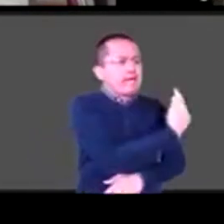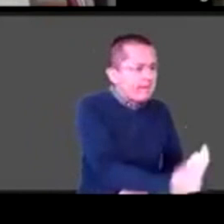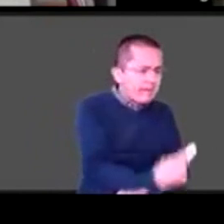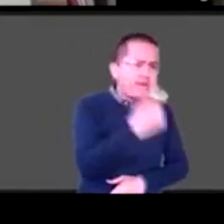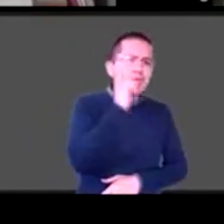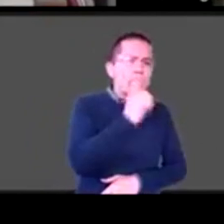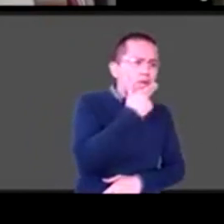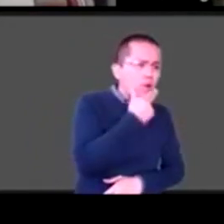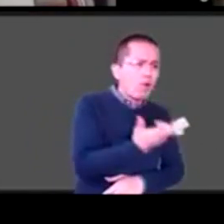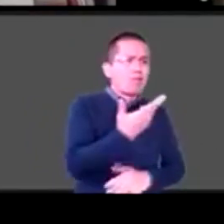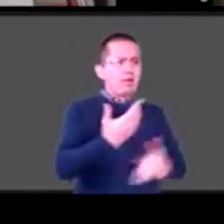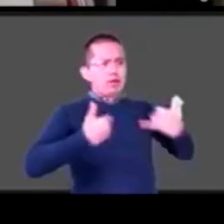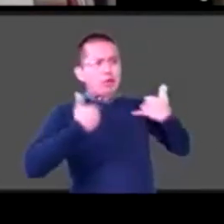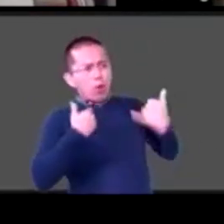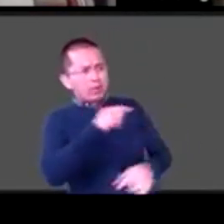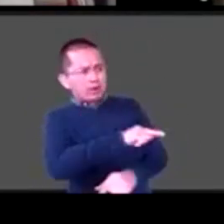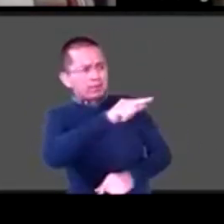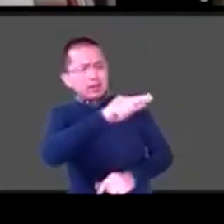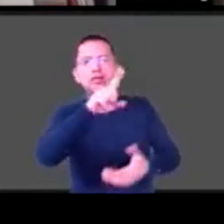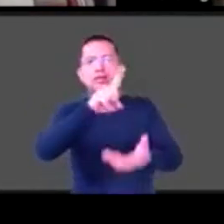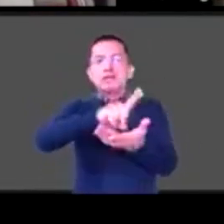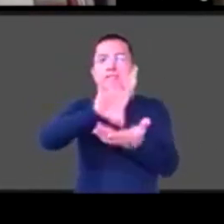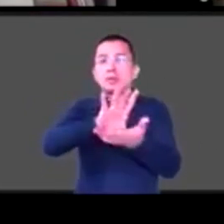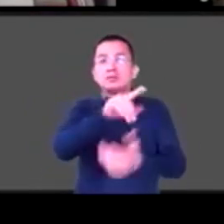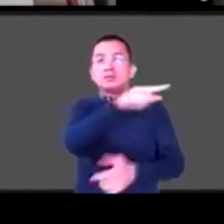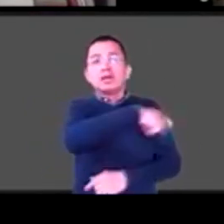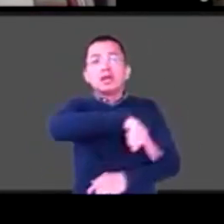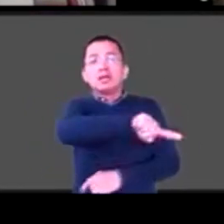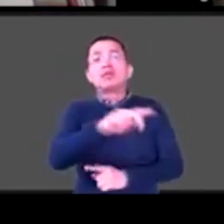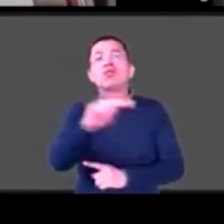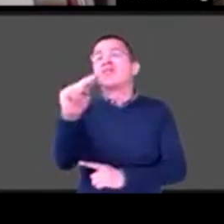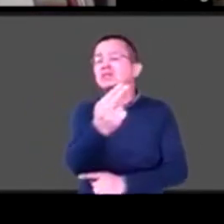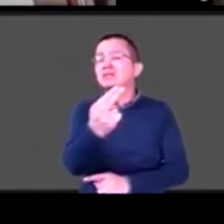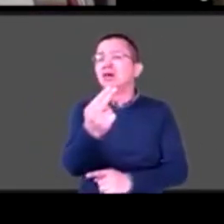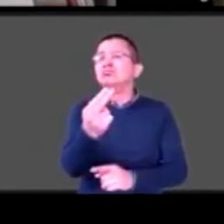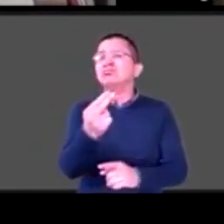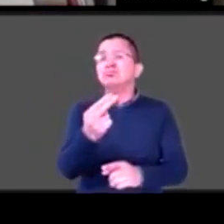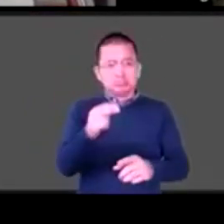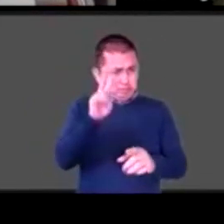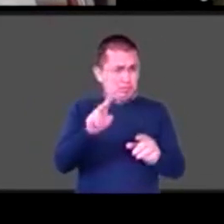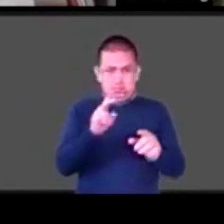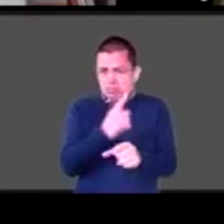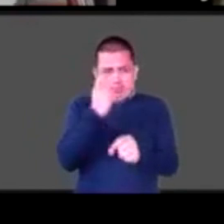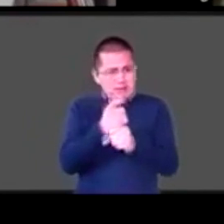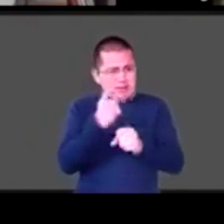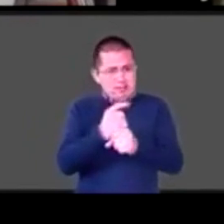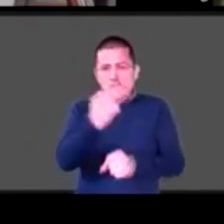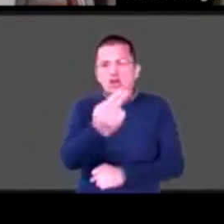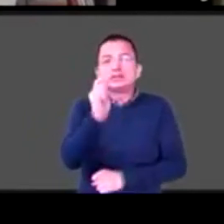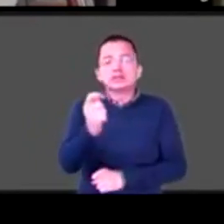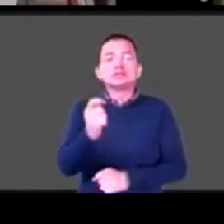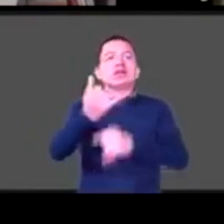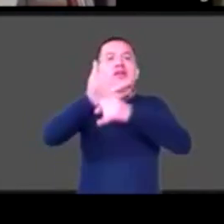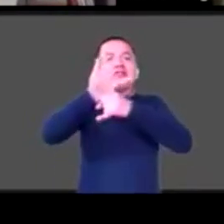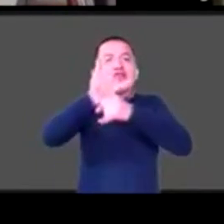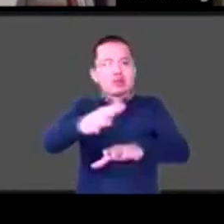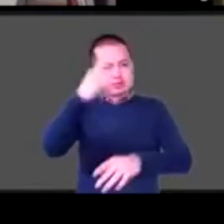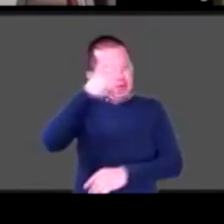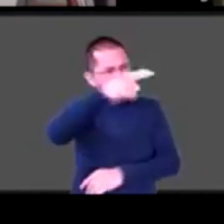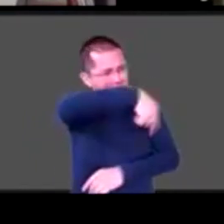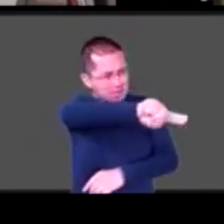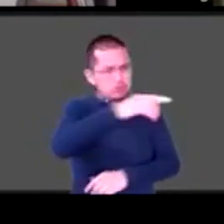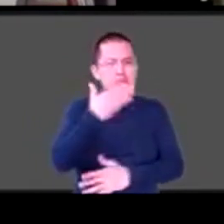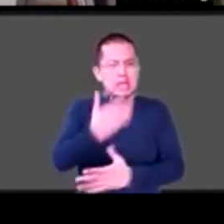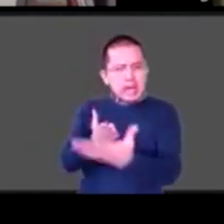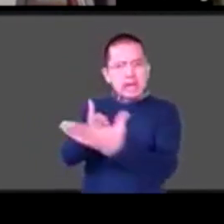decían hace un momento, lo primero, información accesible, pero dentro de esa información accesible, es fundamental que se